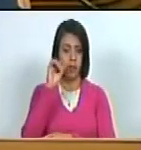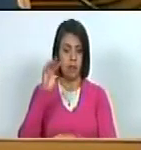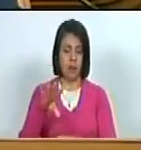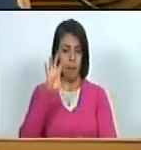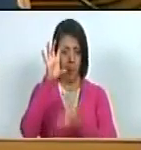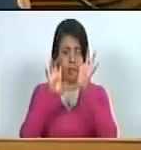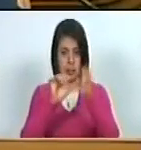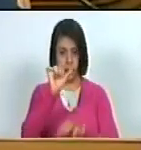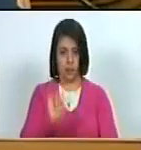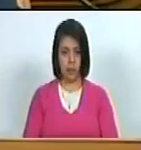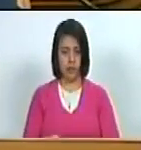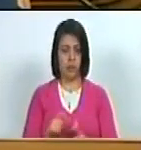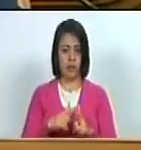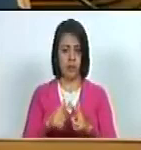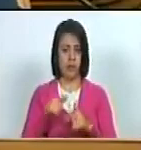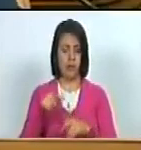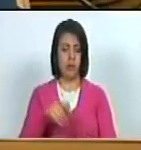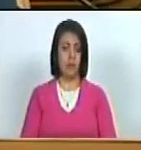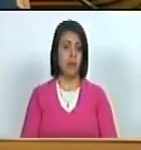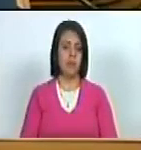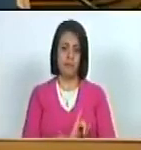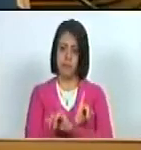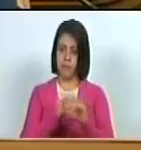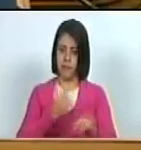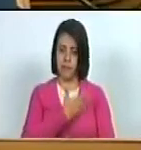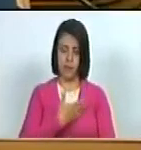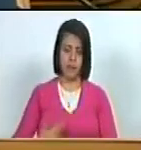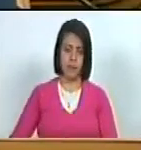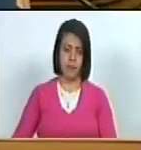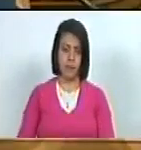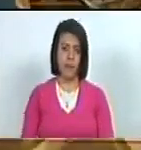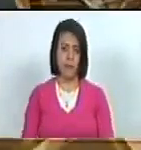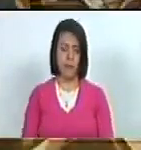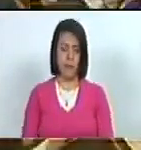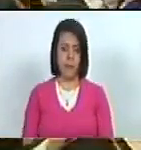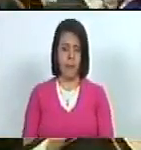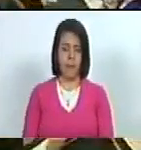del Mercosur para la Sur. Es todo, ciudadano Presidente.